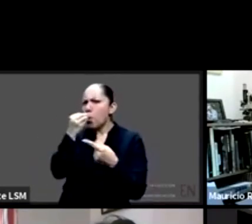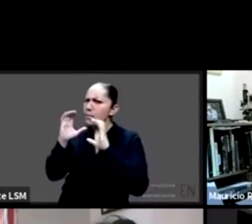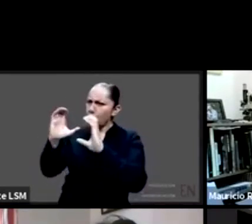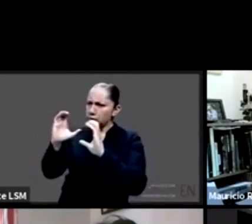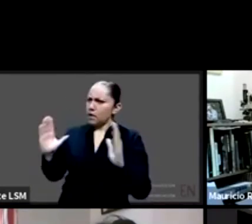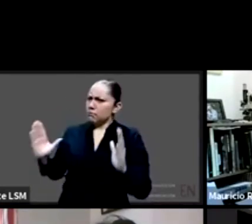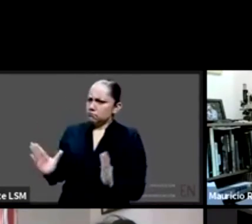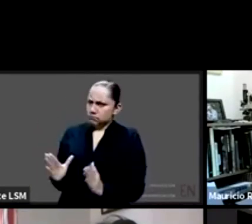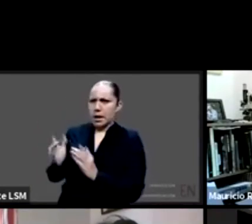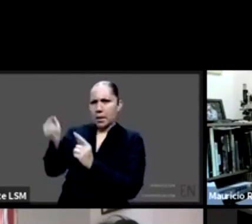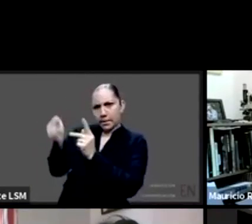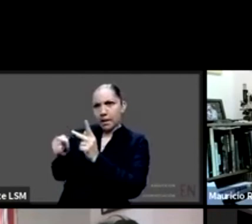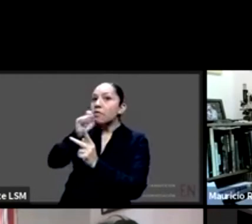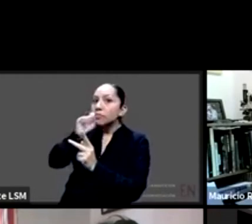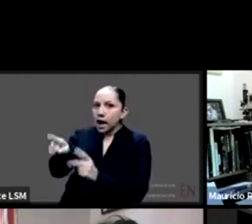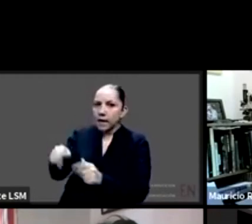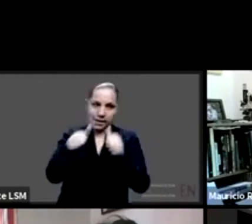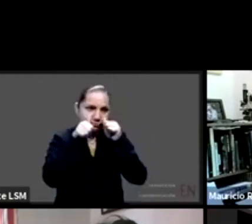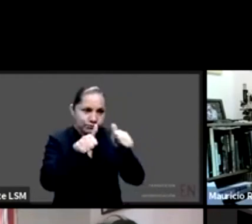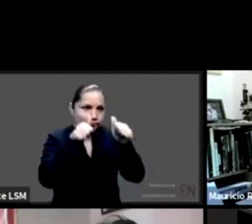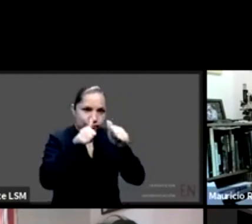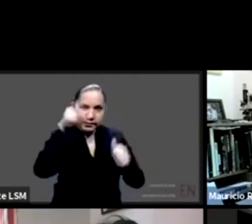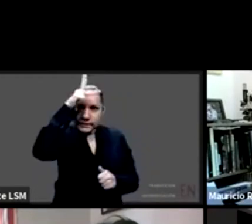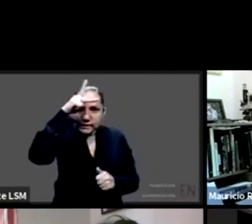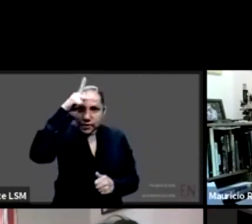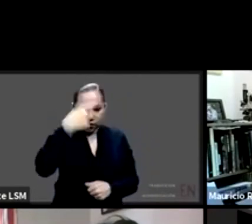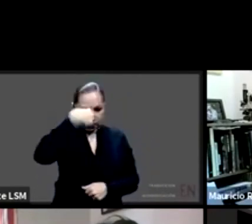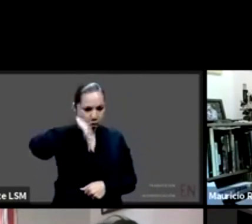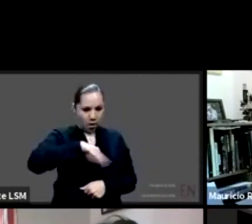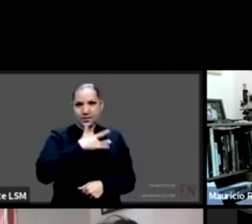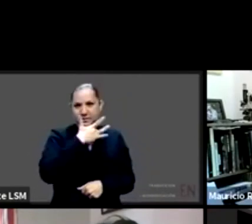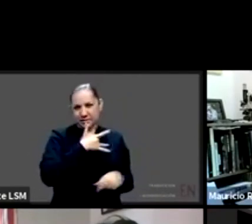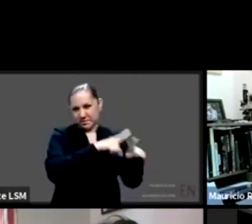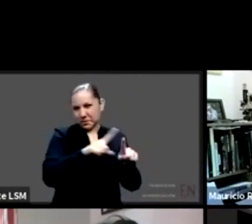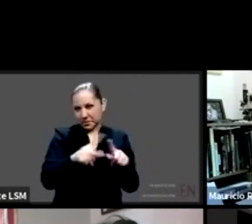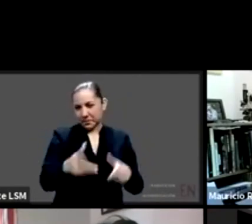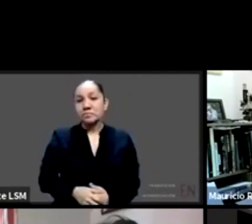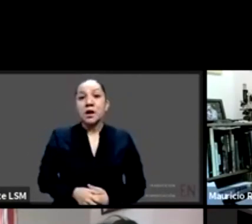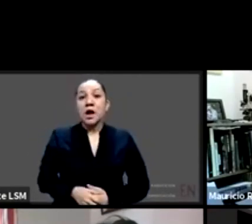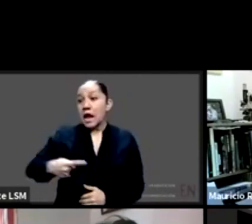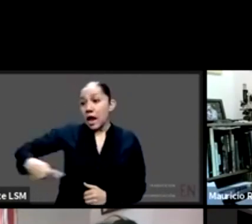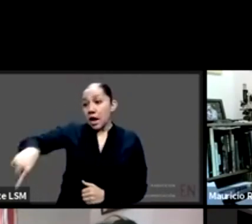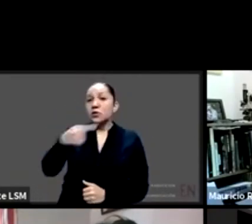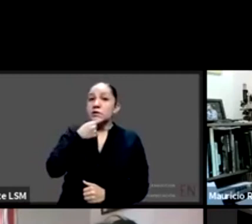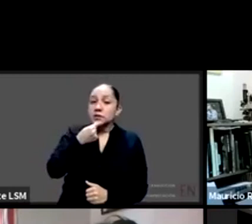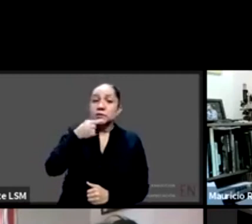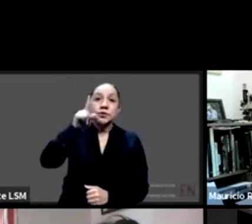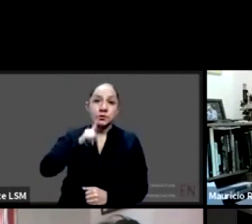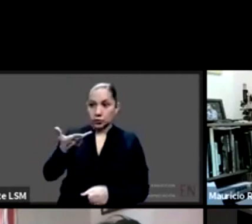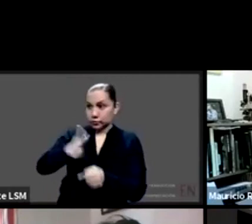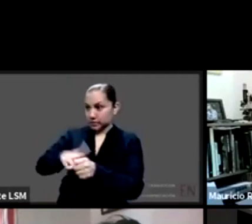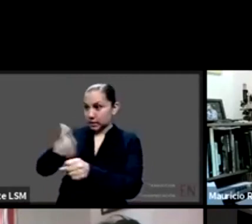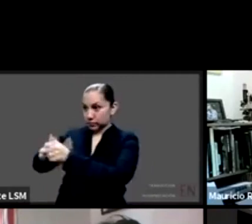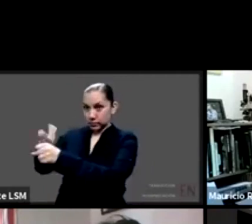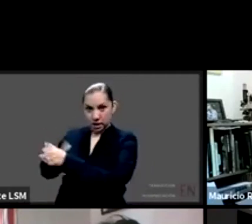las niñas niños y adolescentes que han estado hospitalizados han sufrido mucho sobre todo con los casos que ha